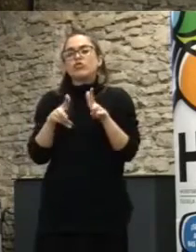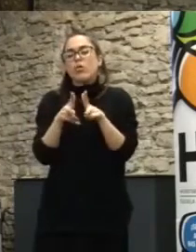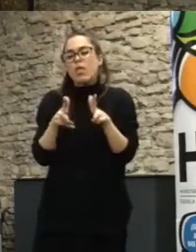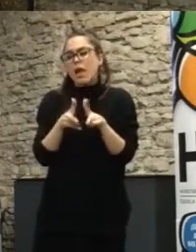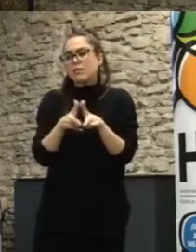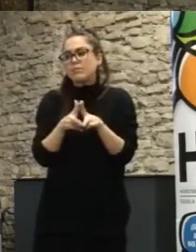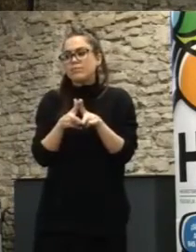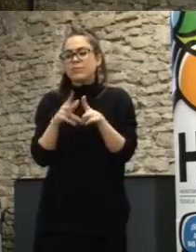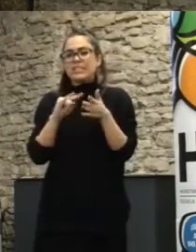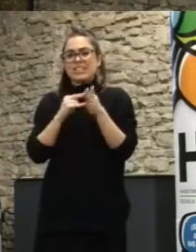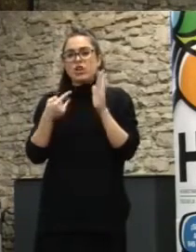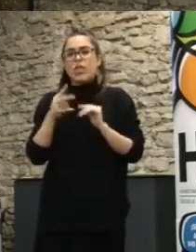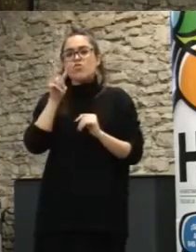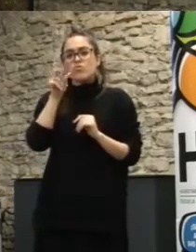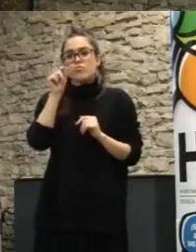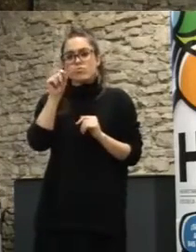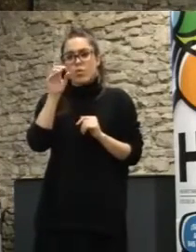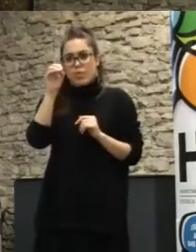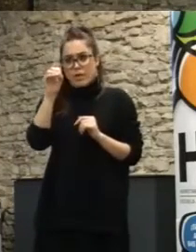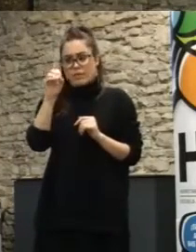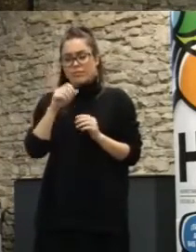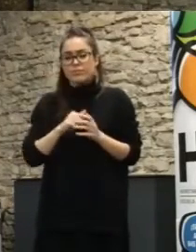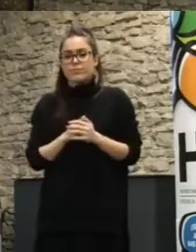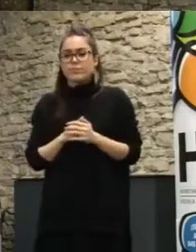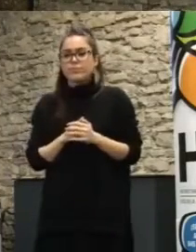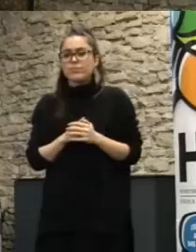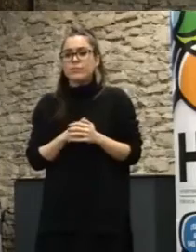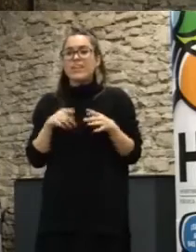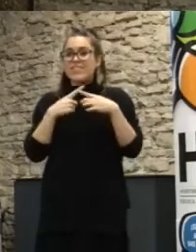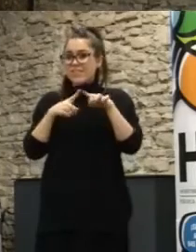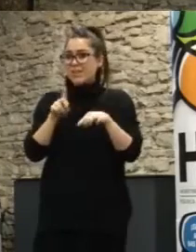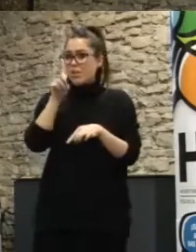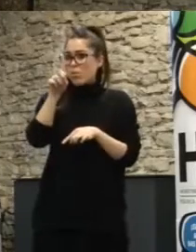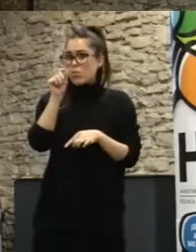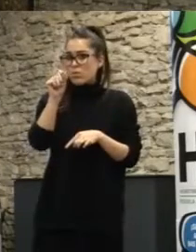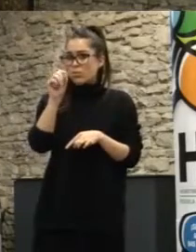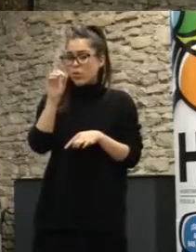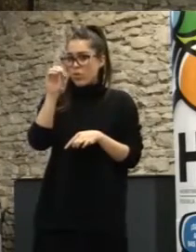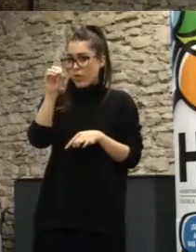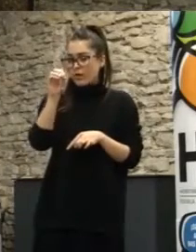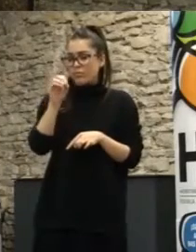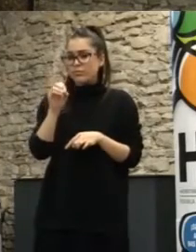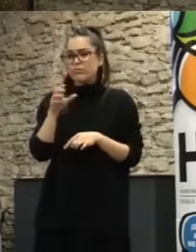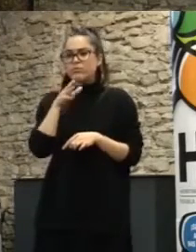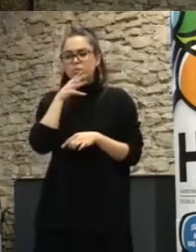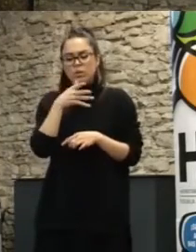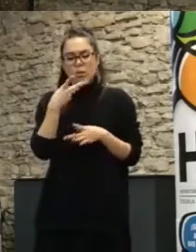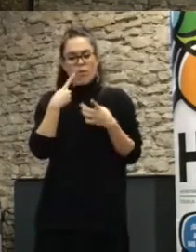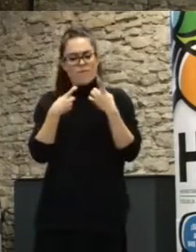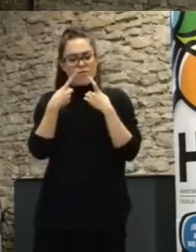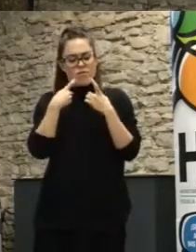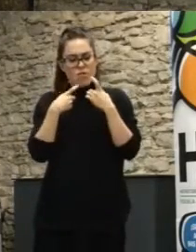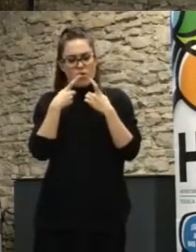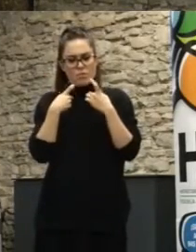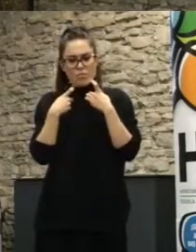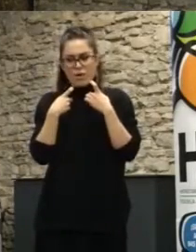las tecnologías 2.0, que sabéis que se diferencian de la tecnología 1.0 en la posibilidad de que haya información que